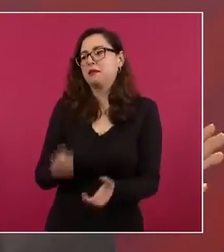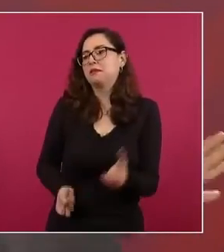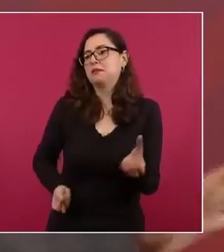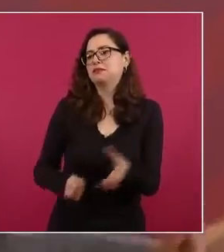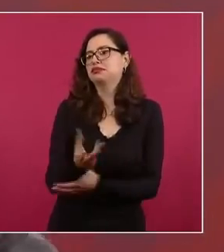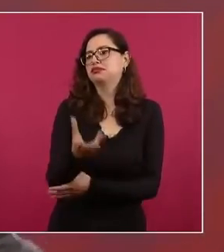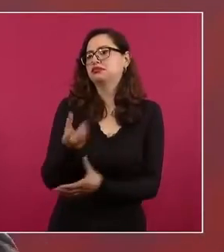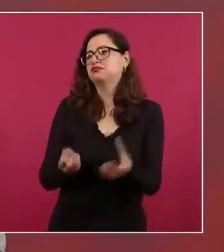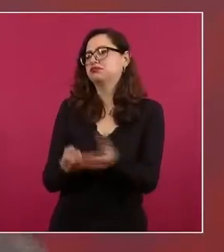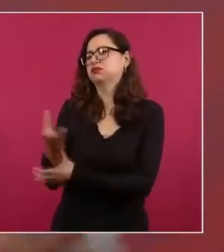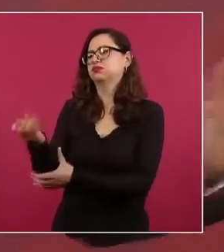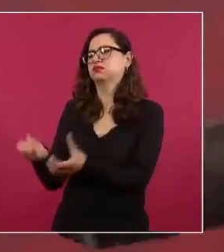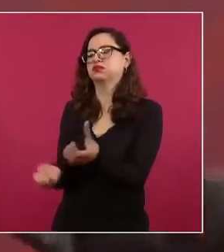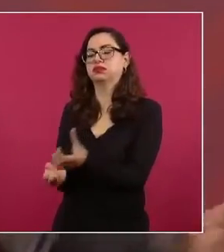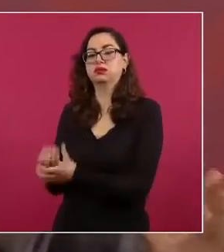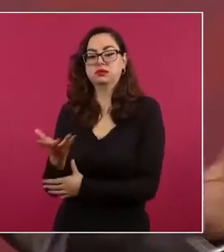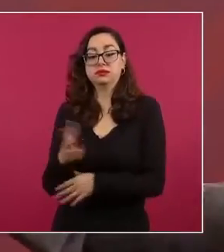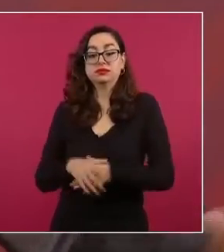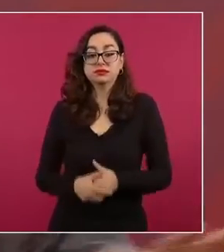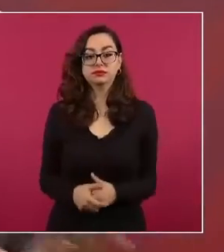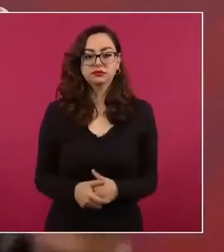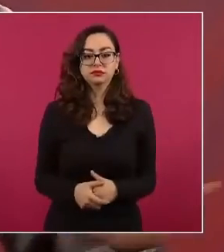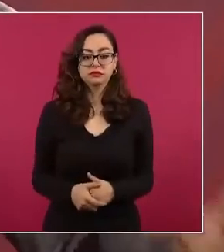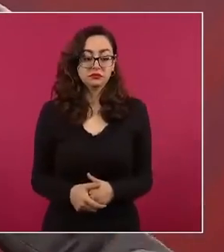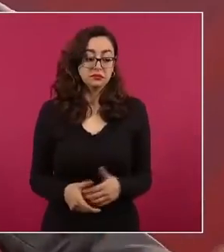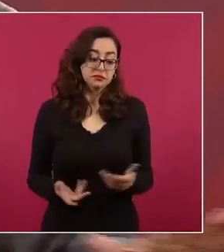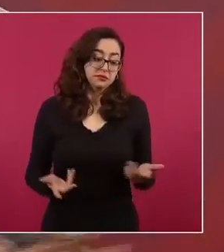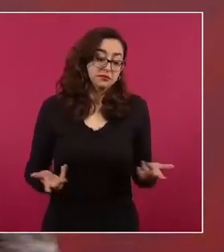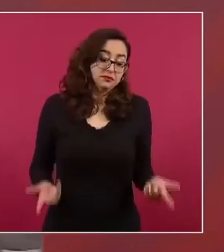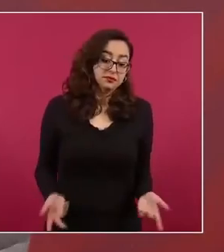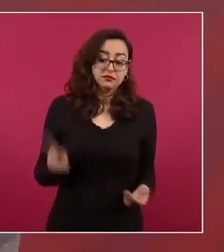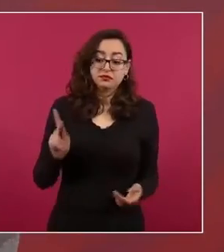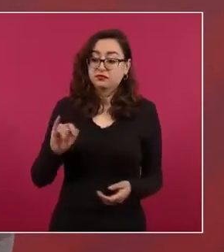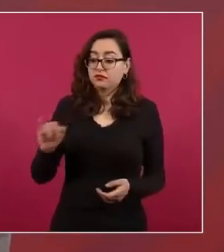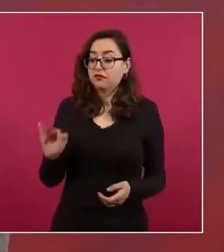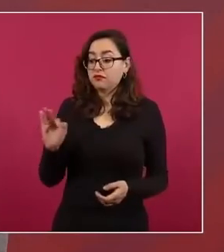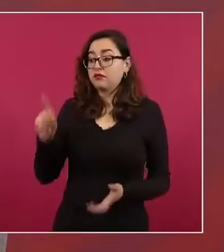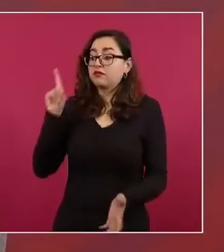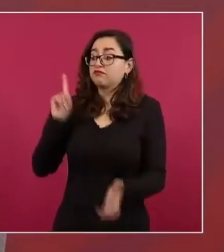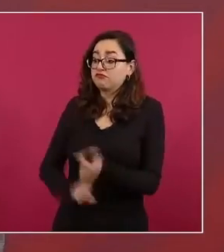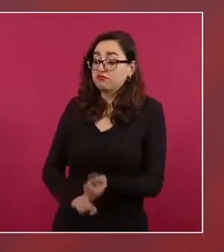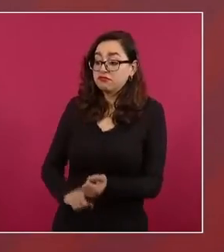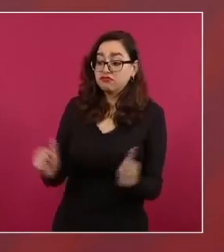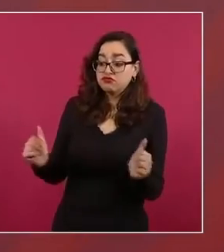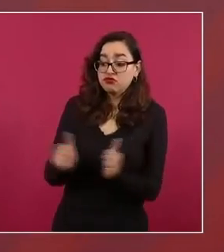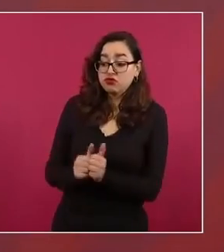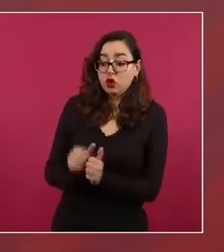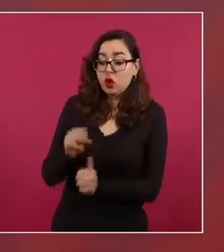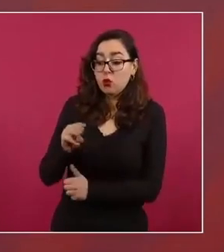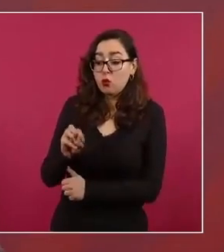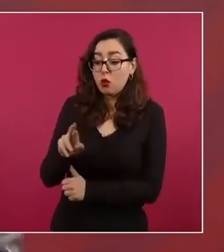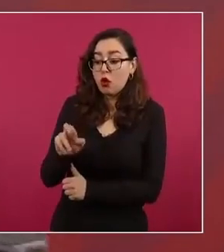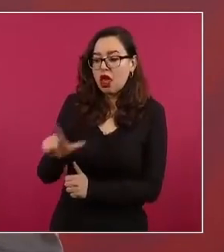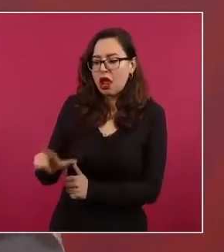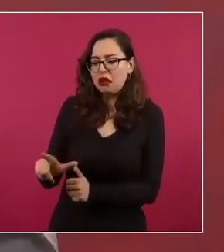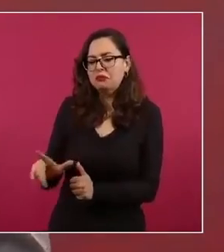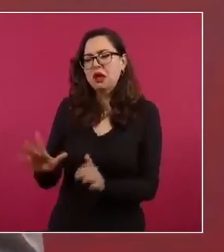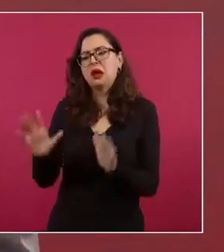entonces no tendríamos nada de qué preocuparnos. Pero el Poder Judicial